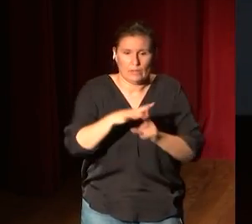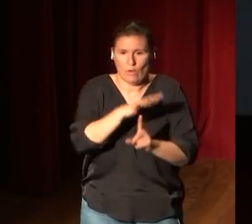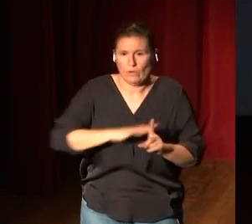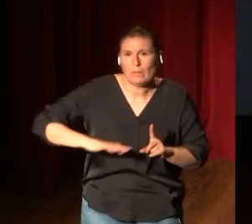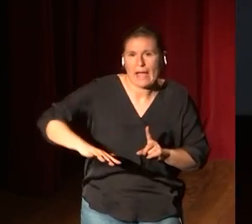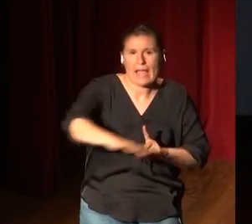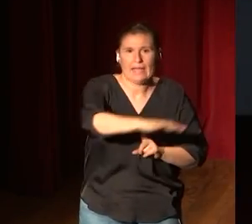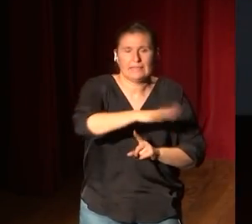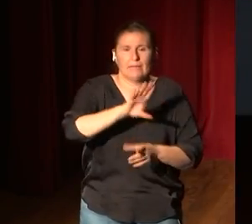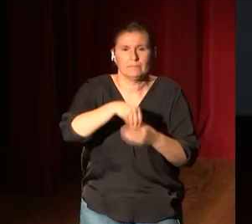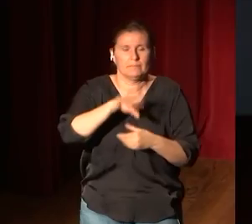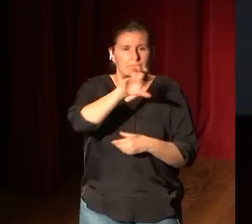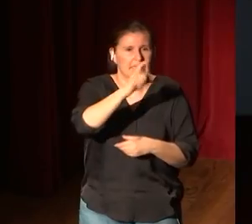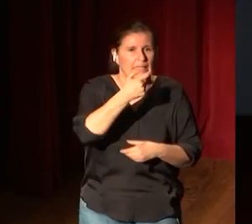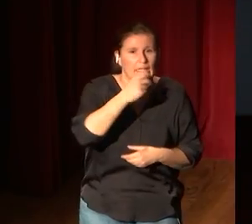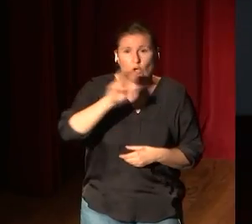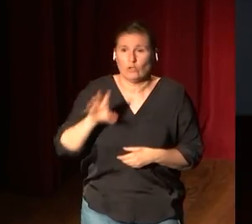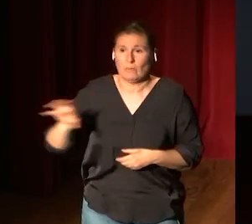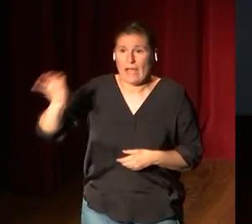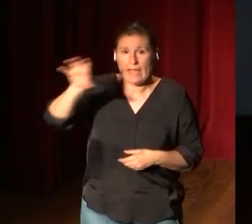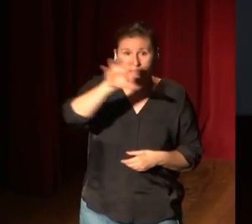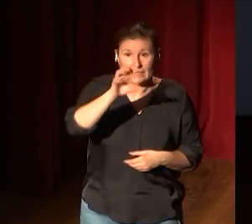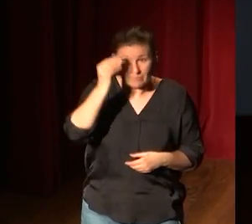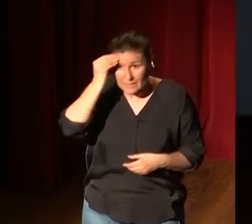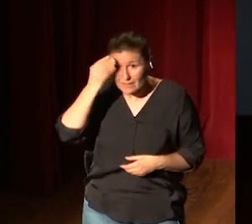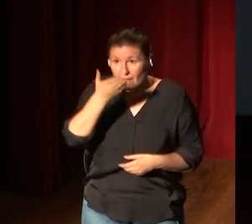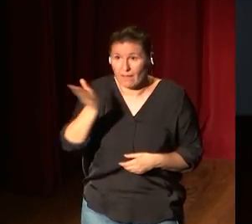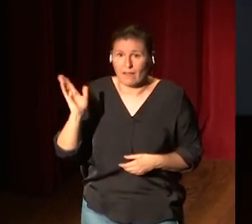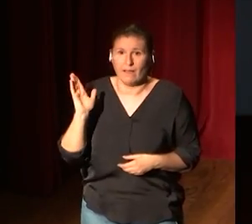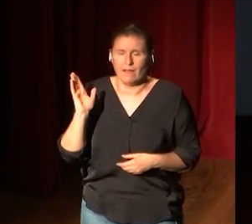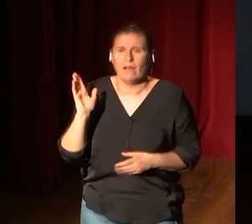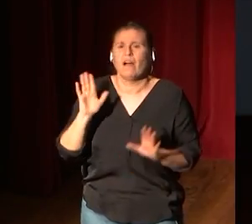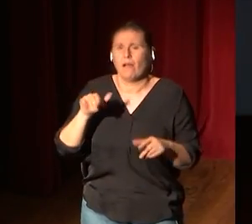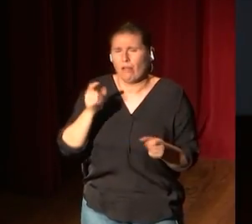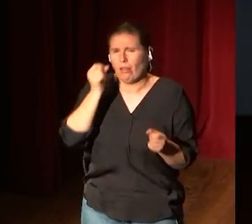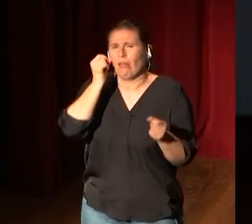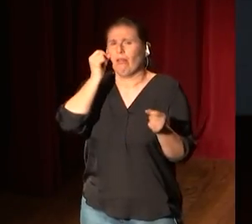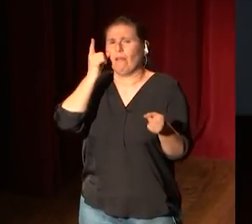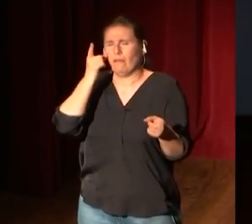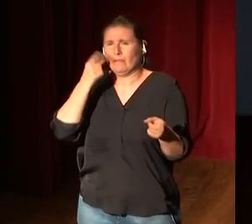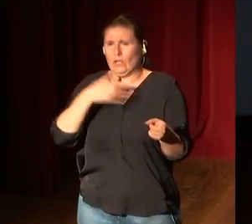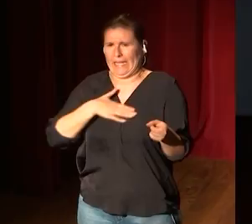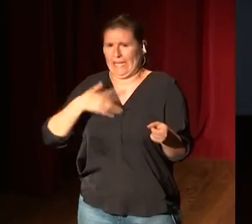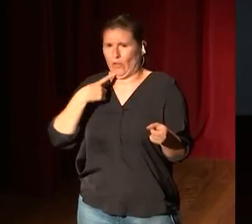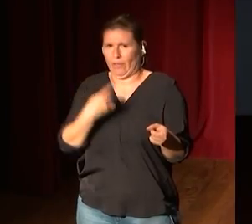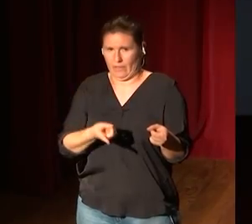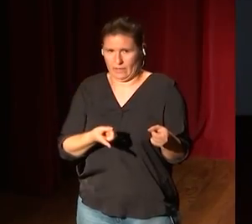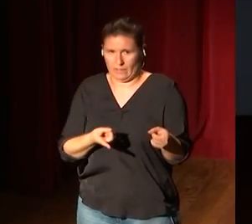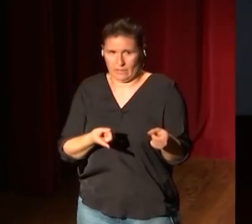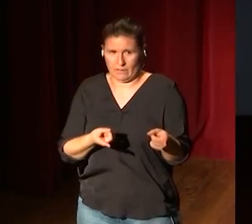Inglaterra y en el resto de países, se podrán, creo que, ver un poco hacia dónde quiero llegar. Es decir,